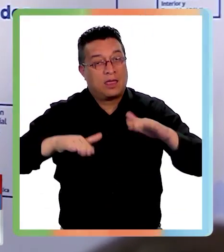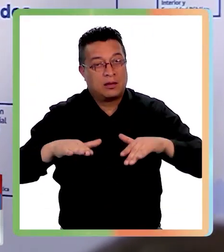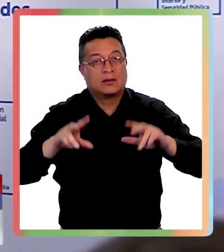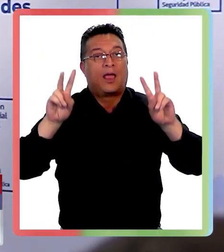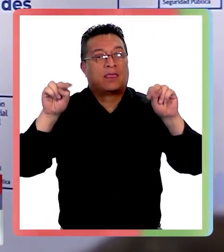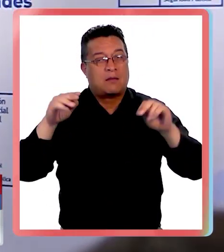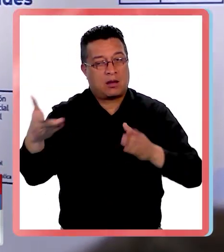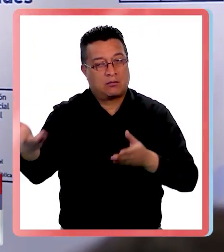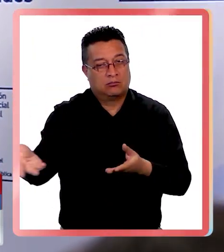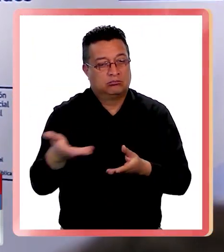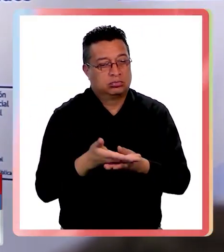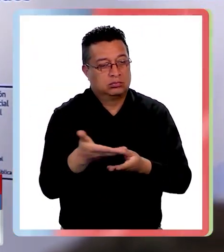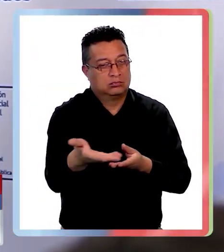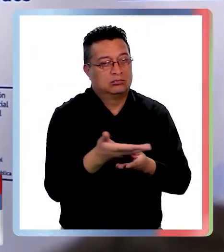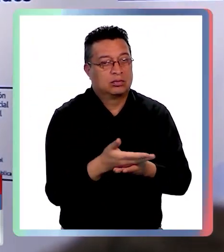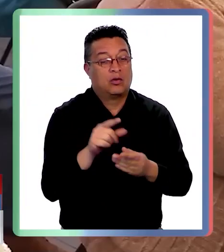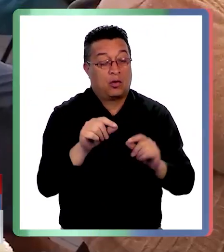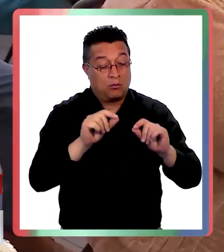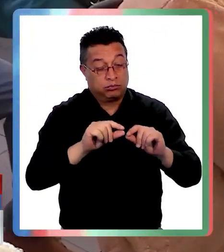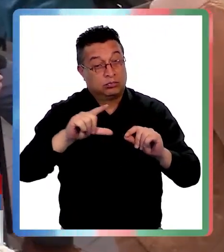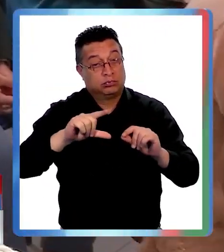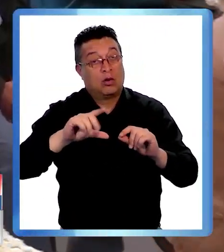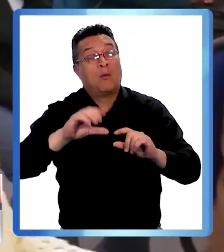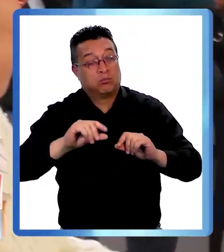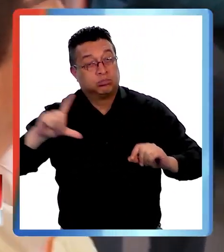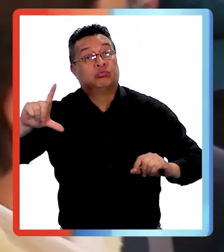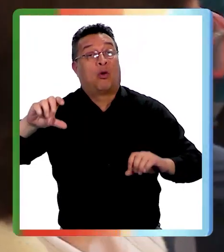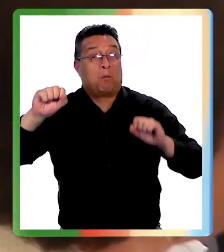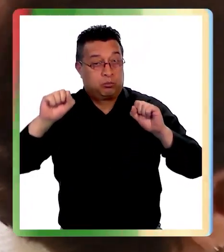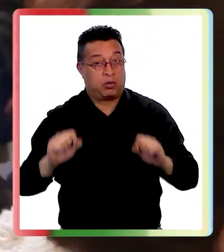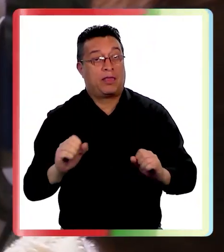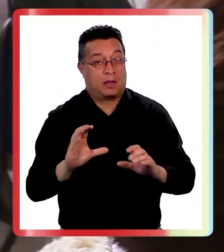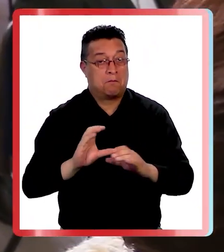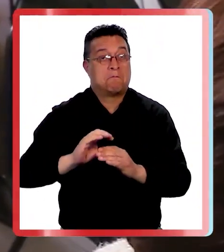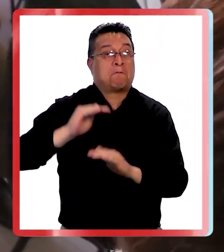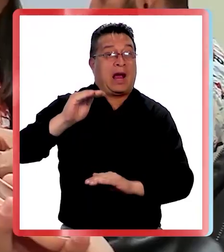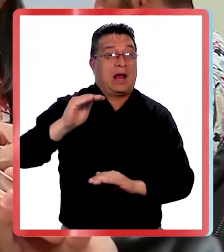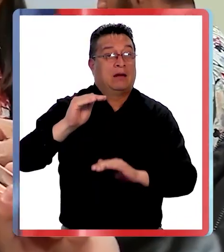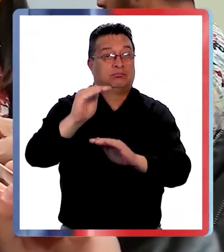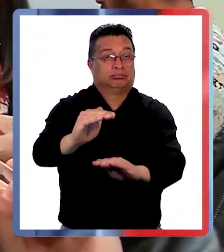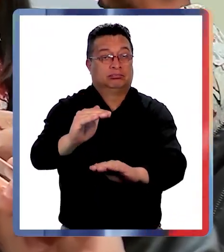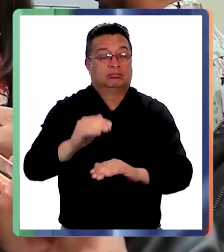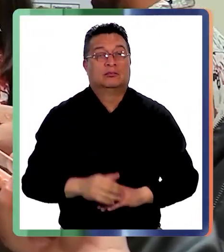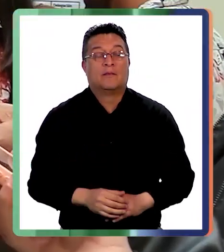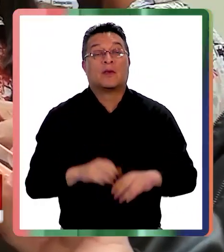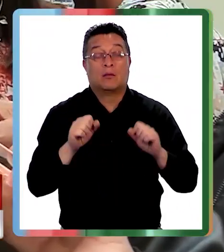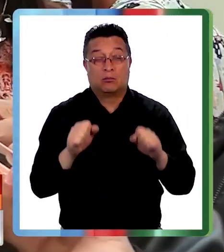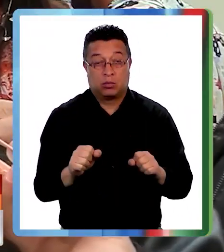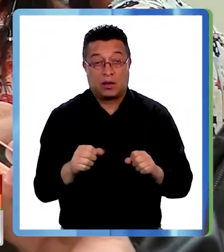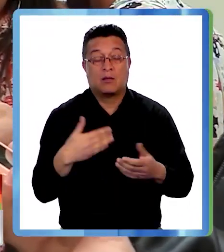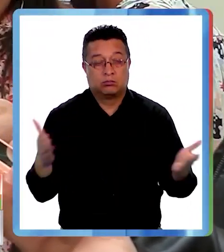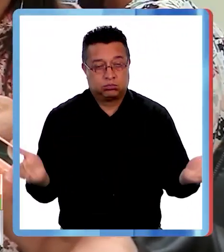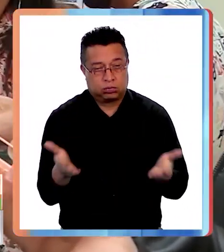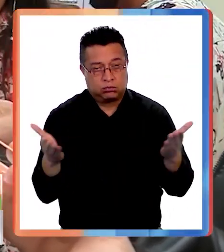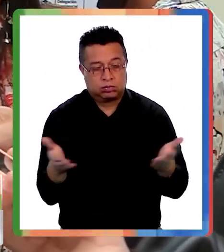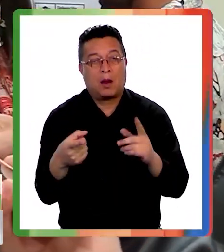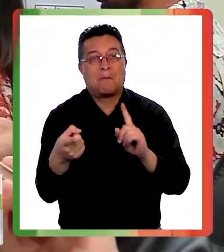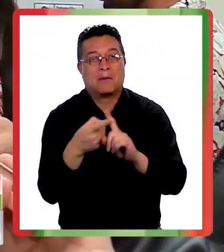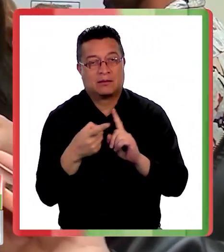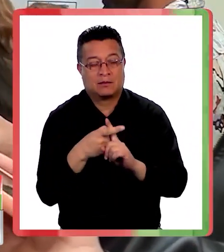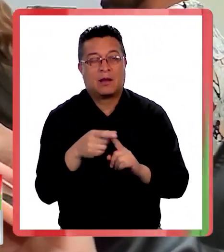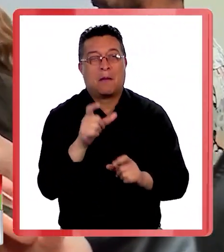dependerá del tema que se presente, por lo que este monto puede aumentar de ser necesario. Estas instancias fortalecen y fomentan mucho la